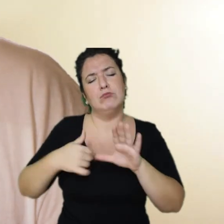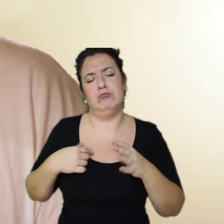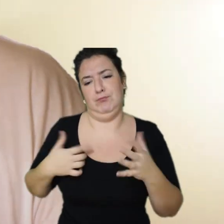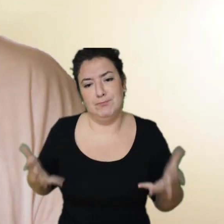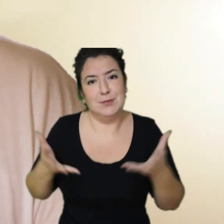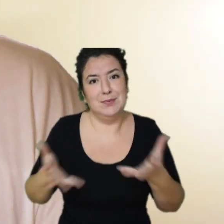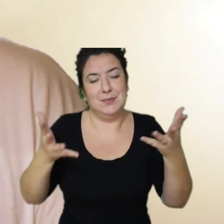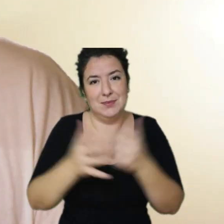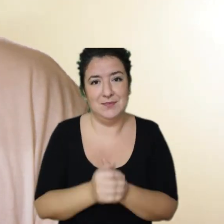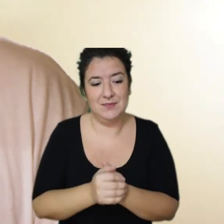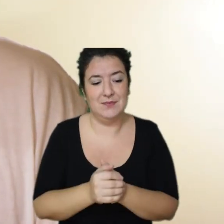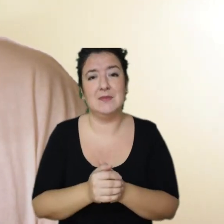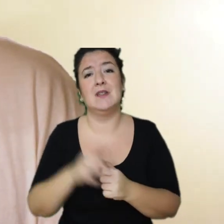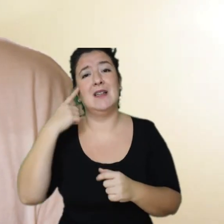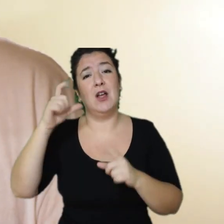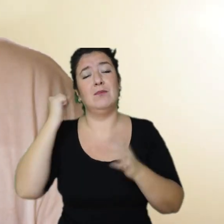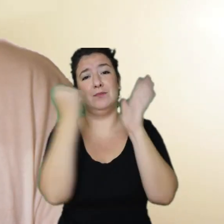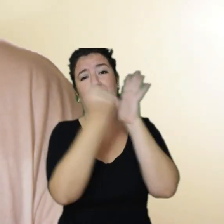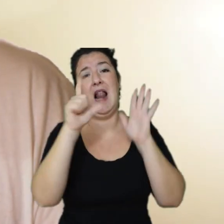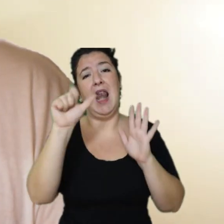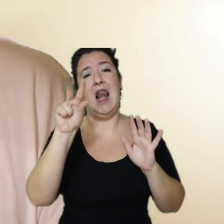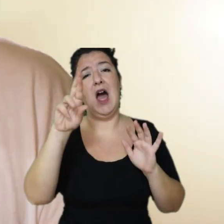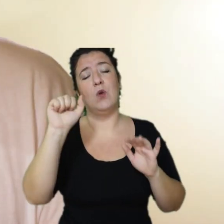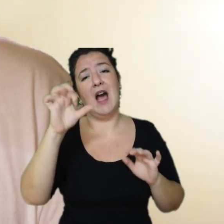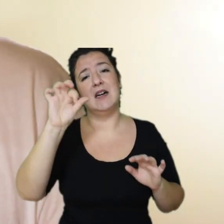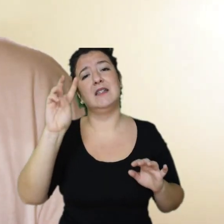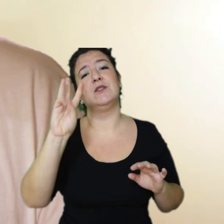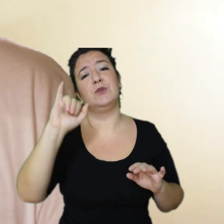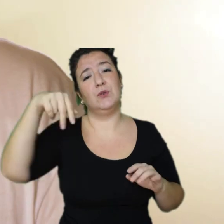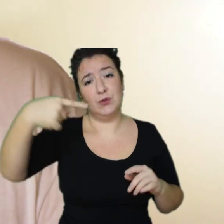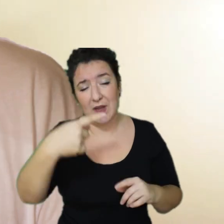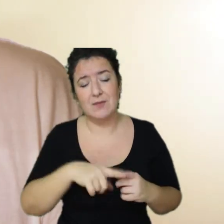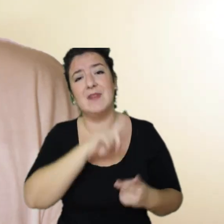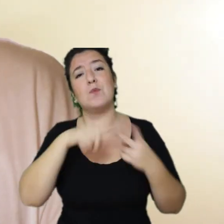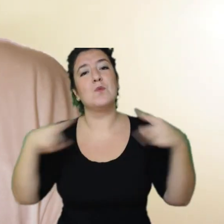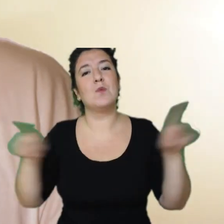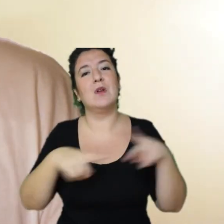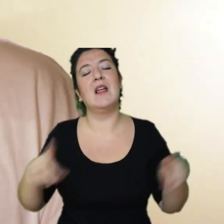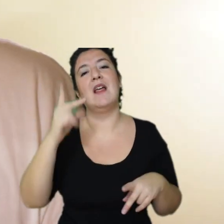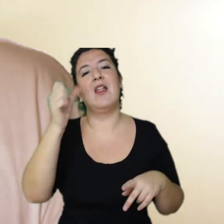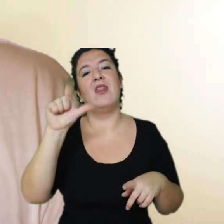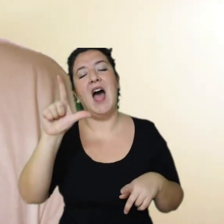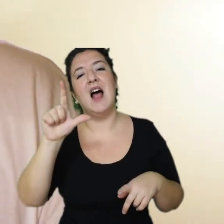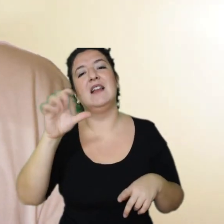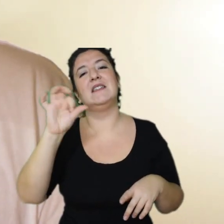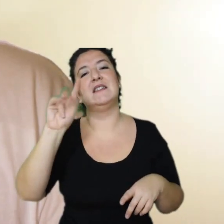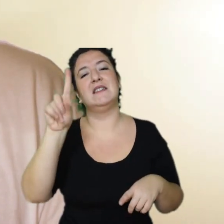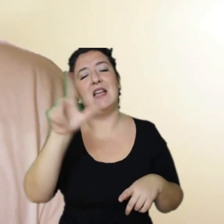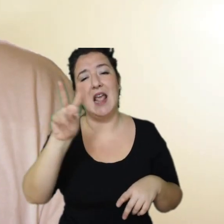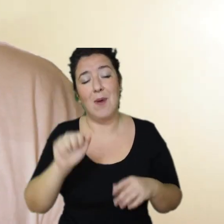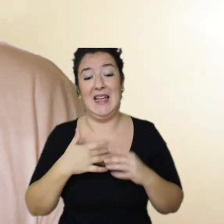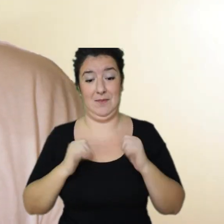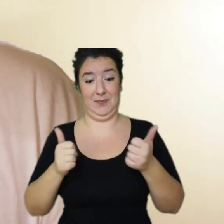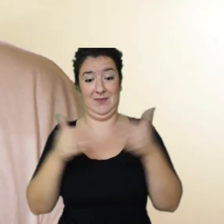es de Laura Swing, la música es de Dan Silva y la nueva entradilla es de Lupi. Y por supuesto mil gracias a